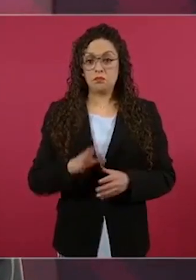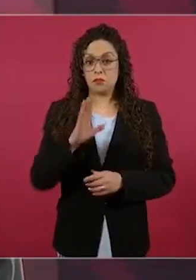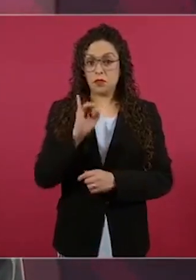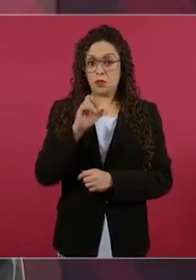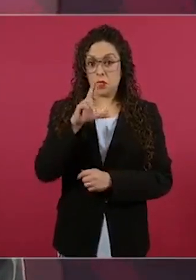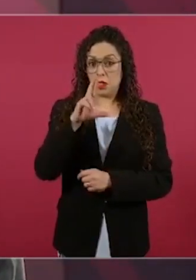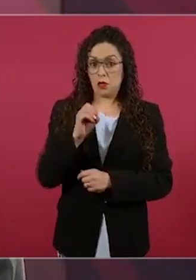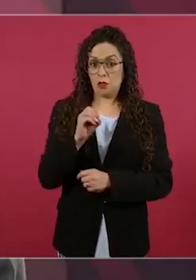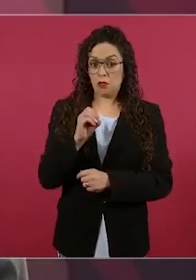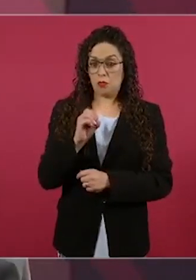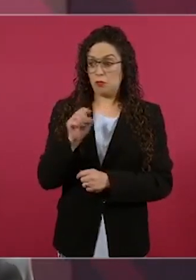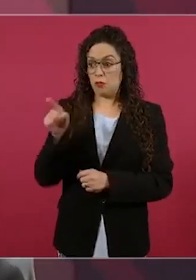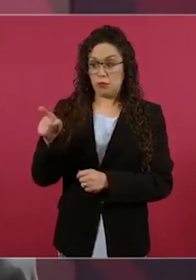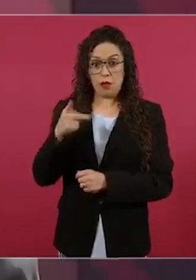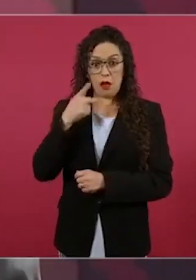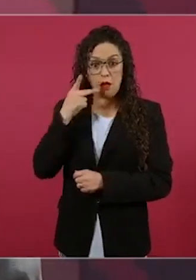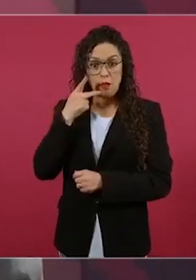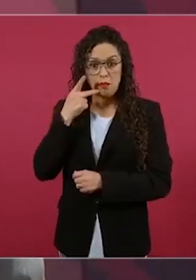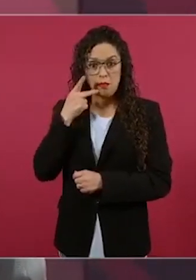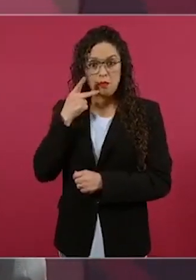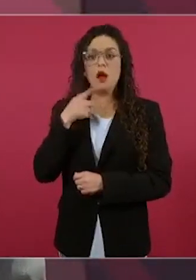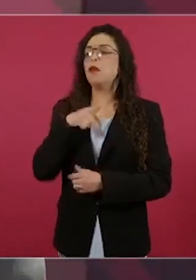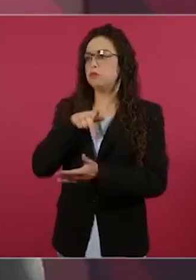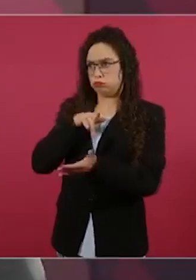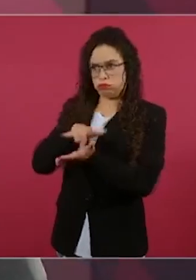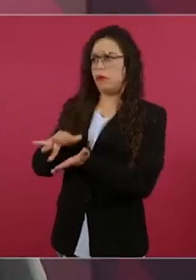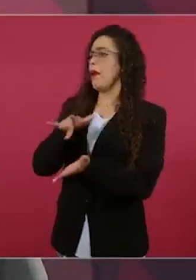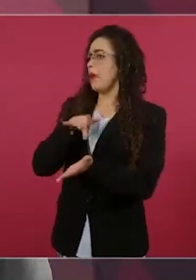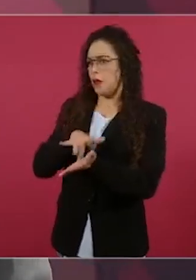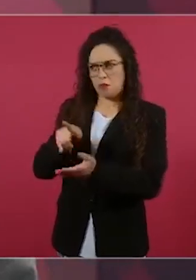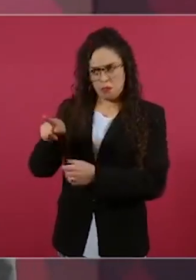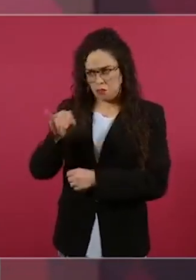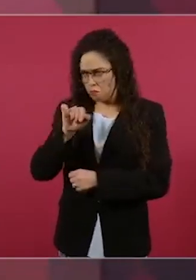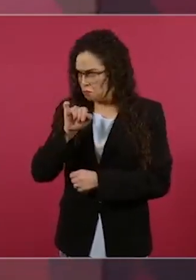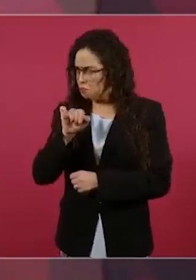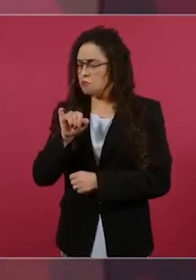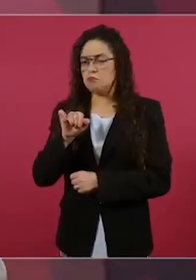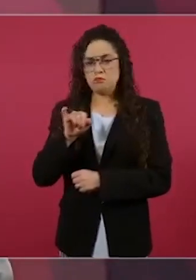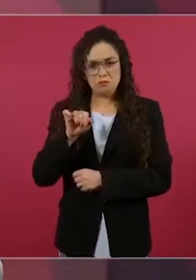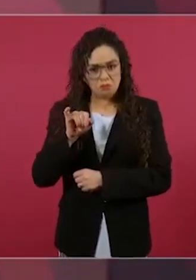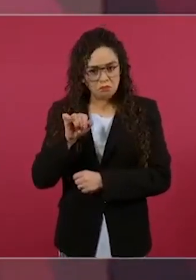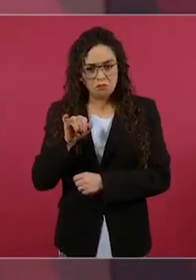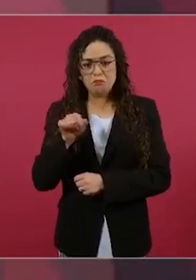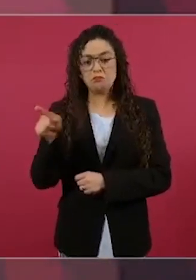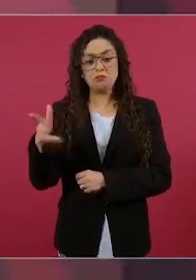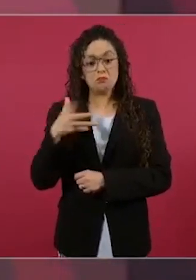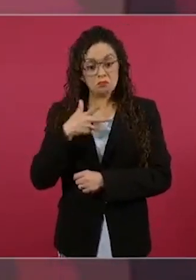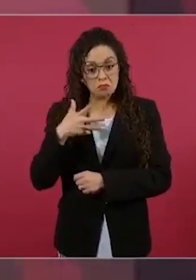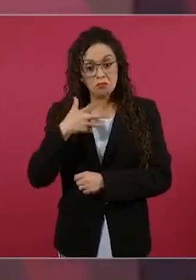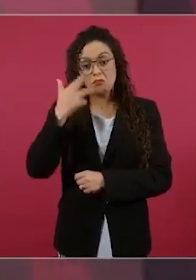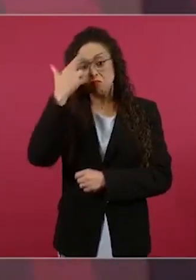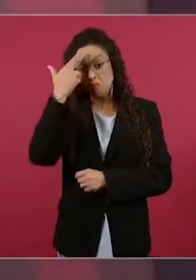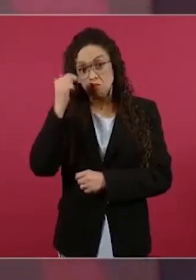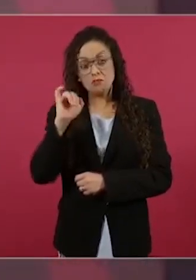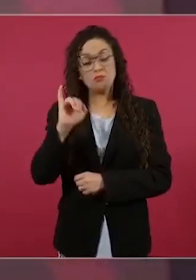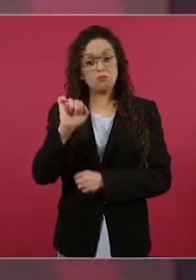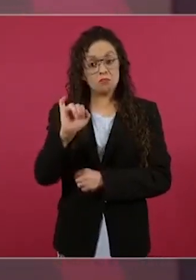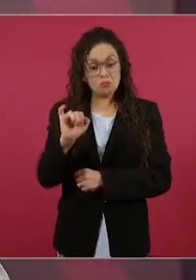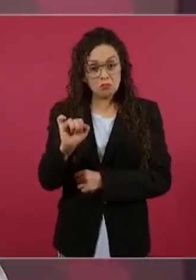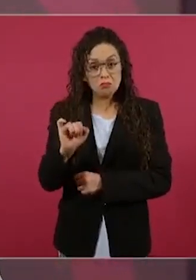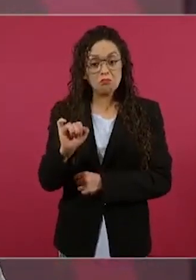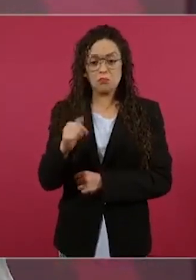dichos. Sí, claro, dice, yo he estado contigo,